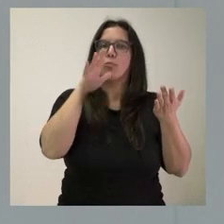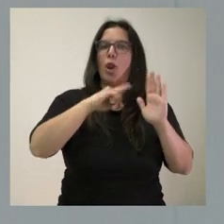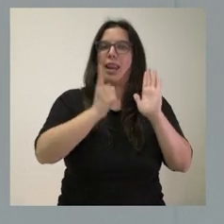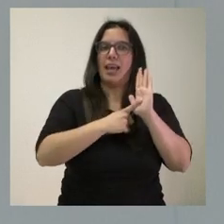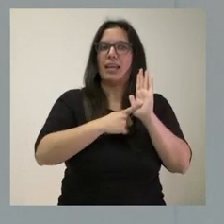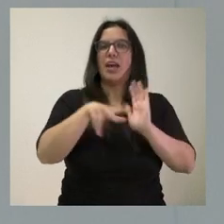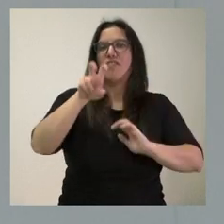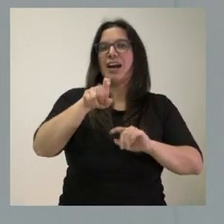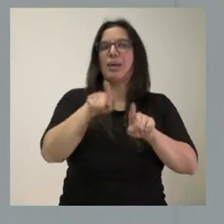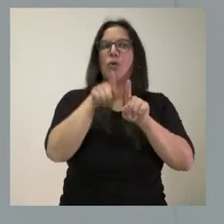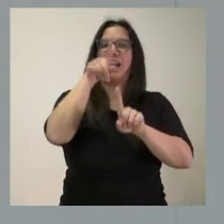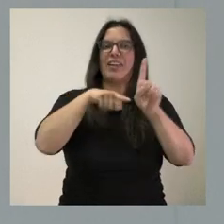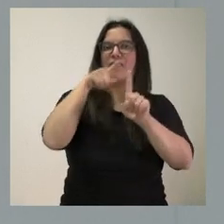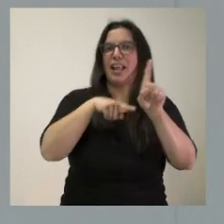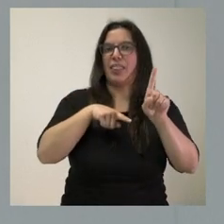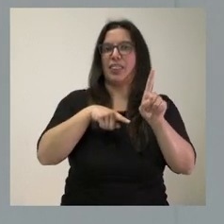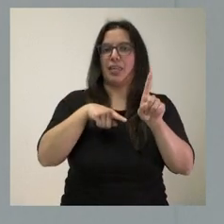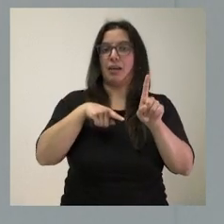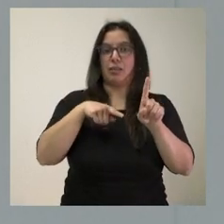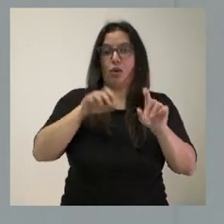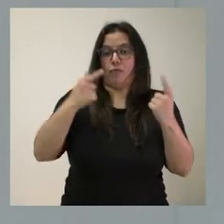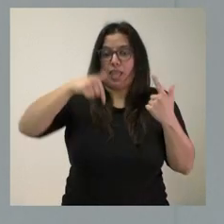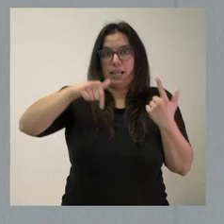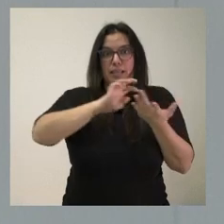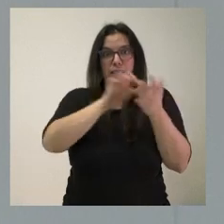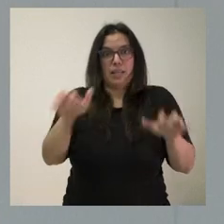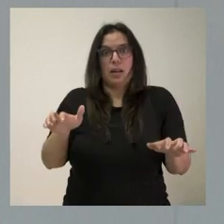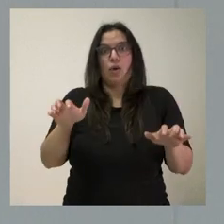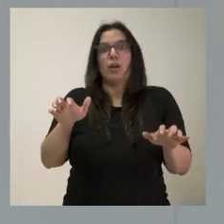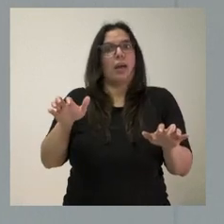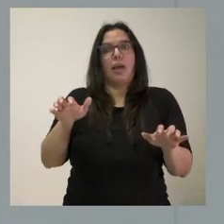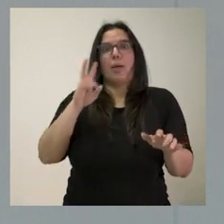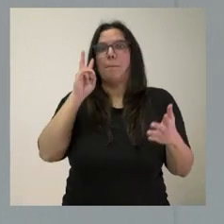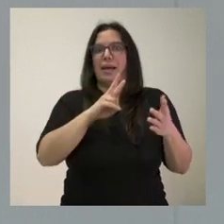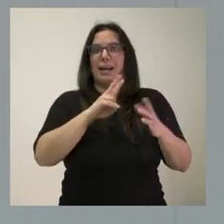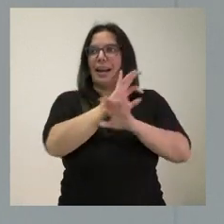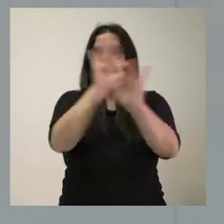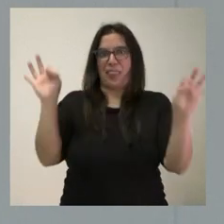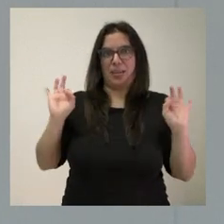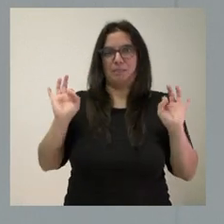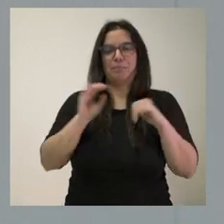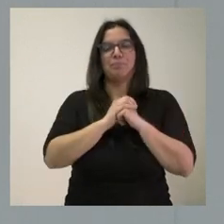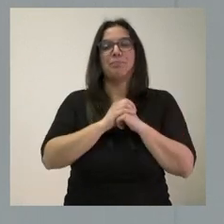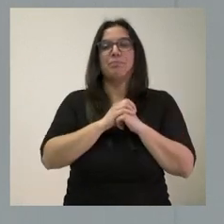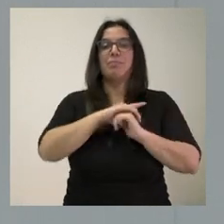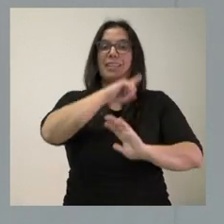de referencia y que está en vigor en nuestra comunidad autónoma y que nadie ha recurrido. Esta ley cumple ahora 15 años